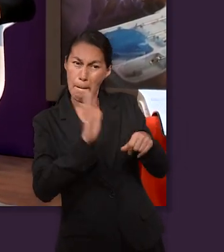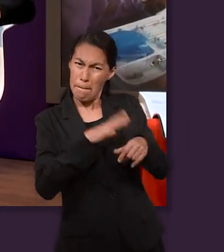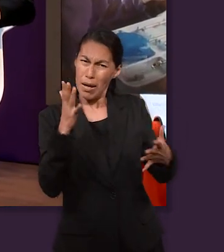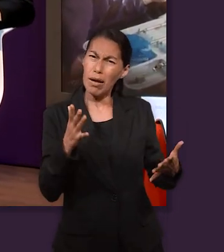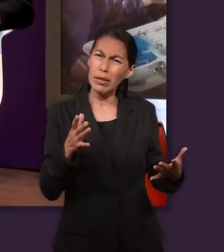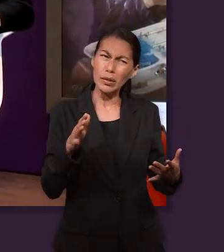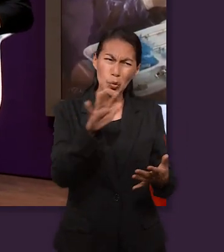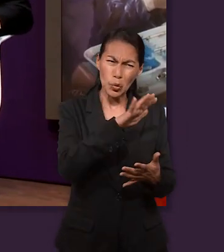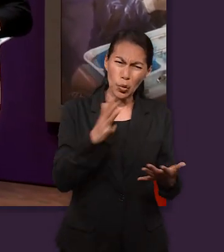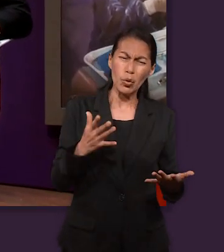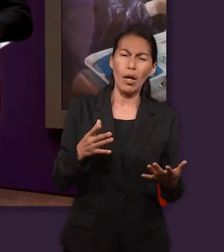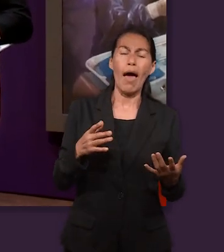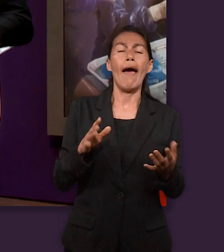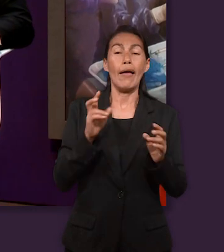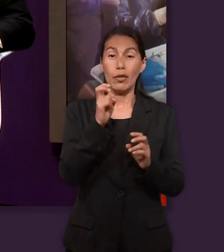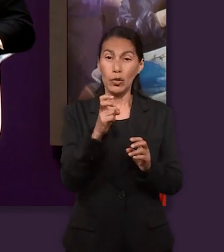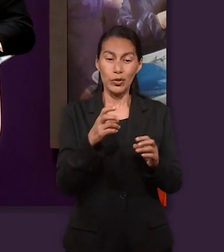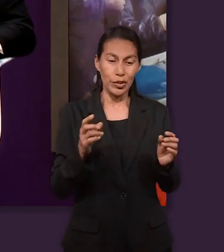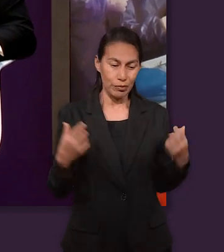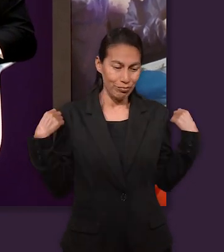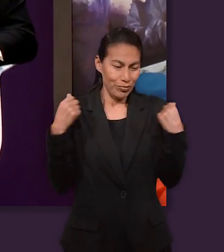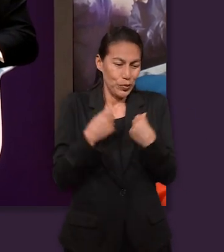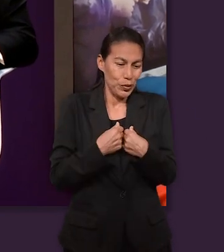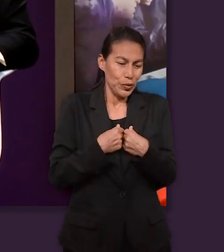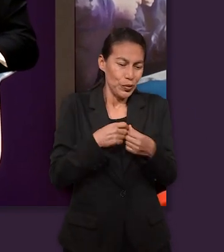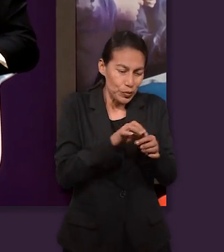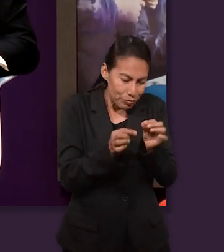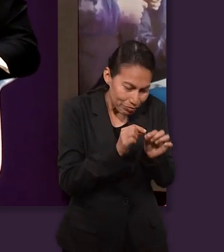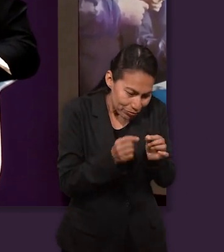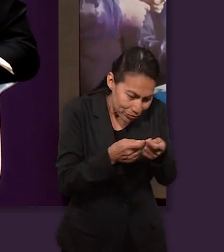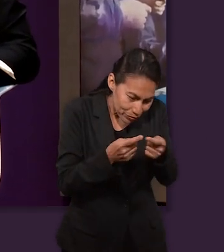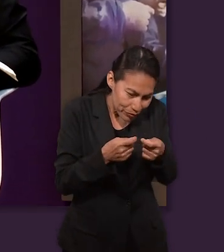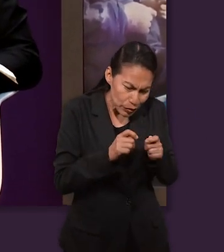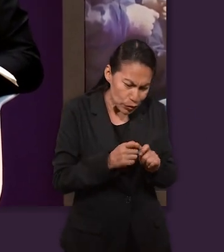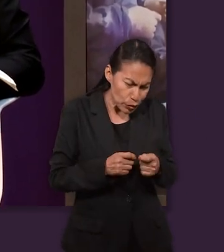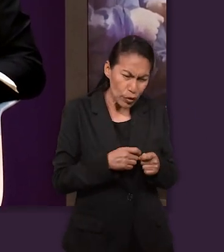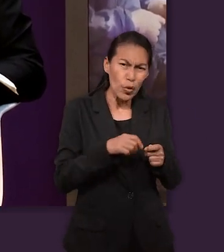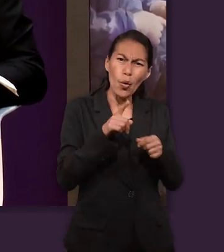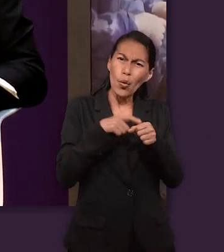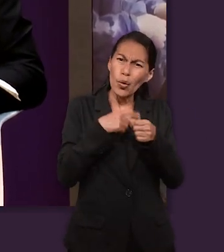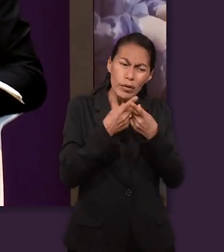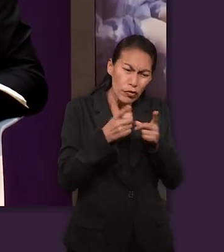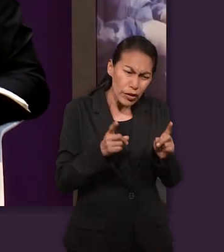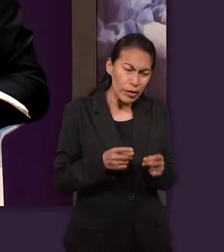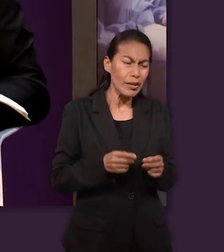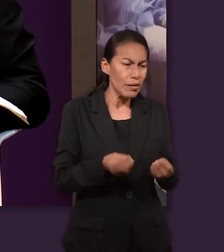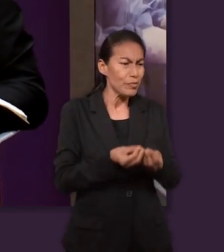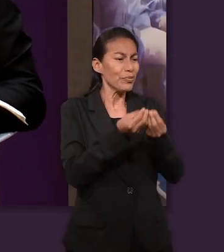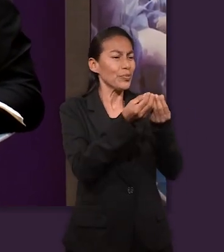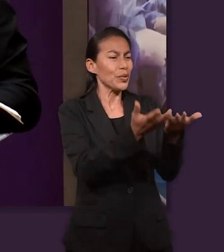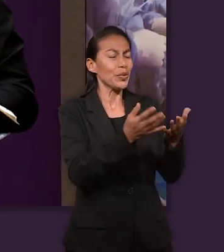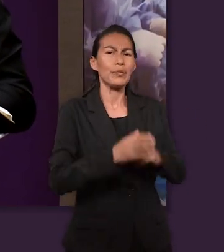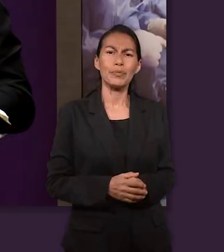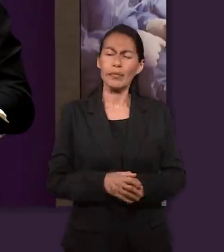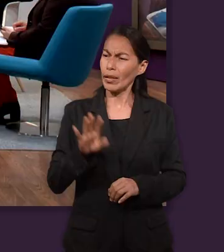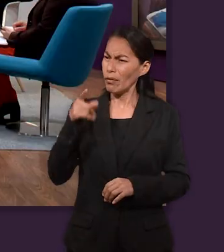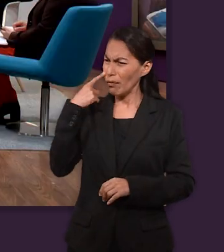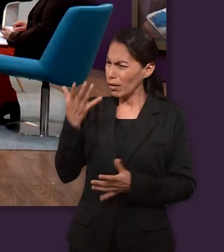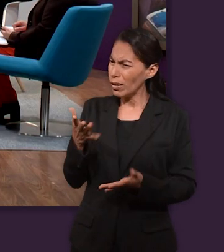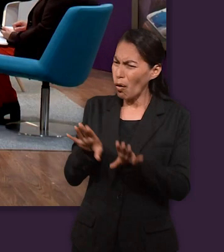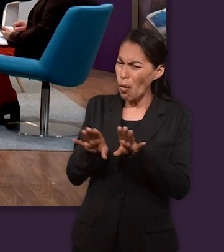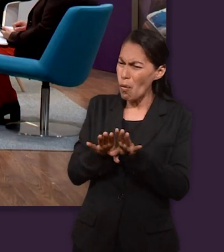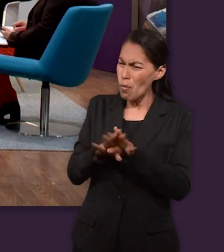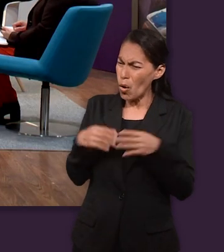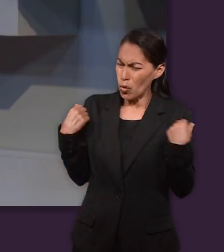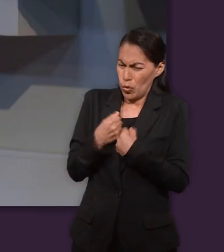más a mi hijo, pero no hace nada por él. Él sí, yo amo más y hasta una túnica, te doy esto. ¿Y cómo representaba